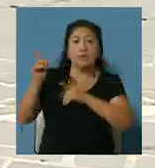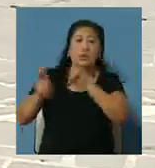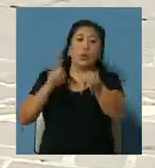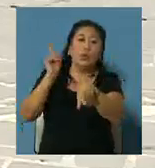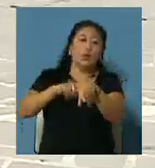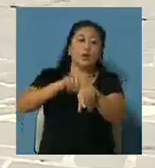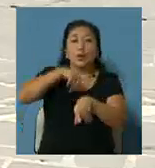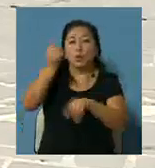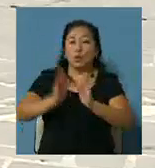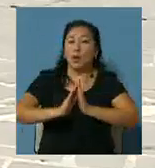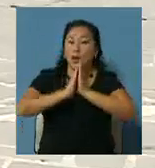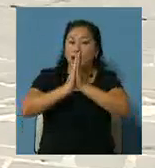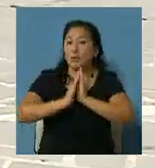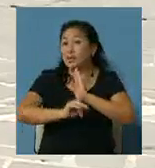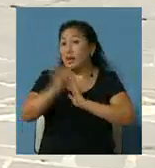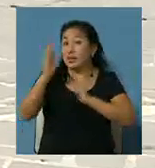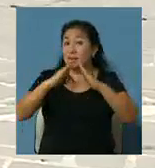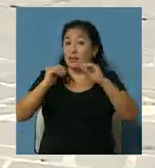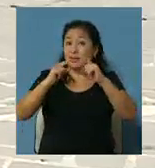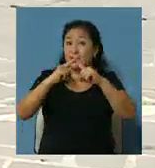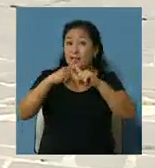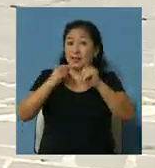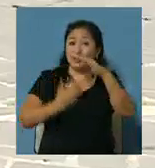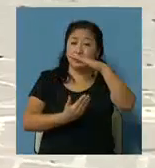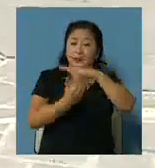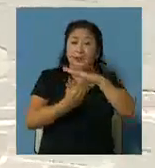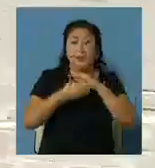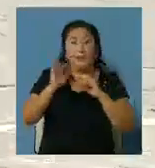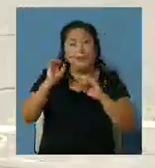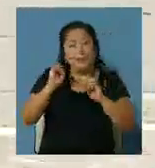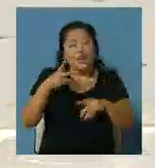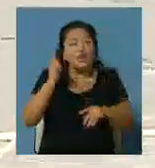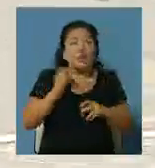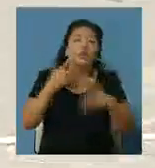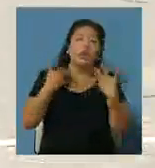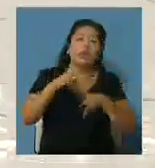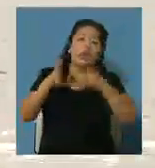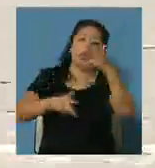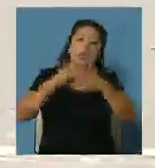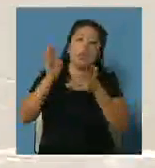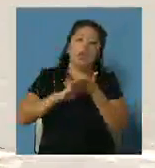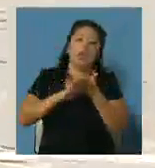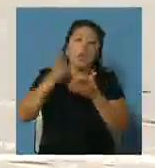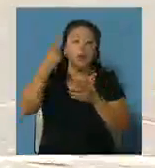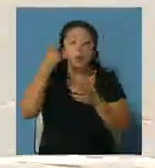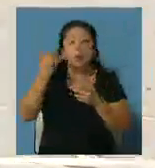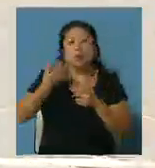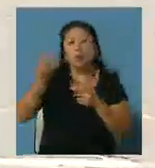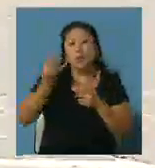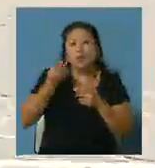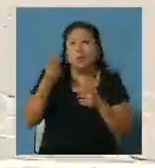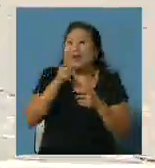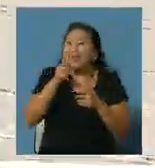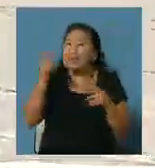horarios para las misas acá en la Catedral y quién no mejor que el Padre Alfaro nos pueda aclarar acerca de esto porque hay una especie de